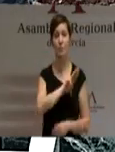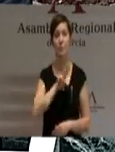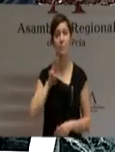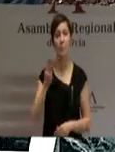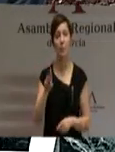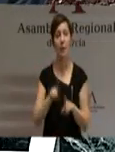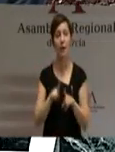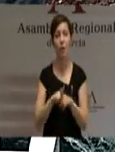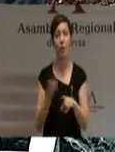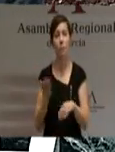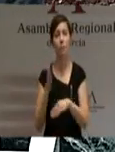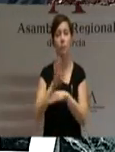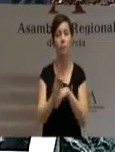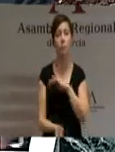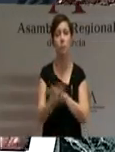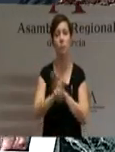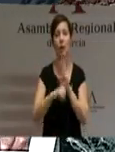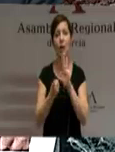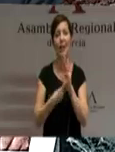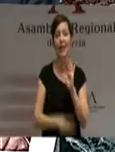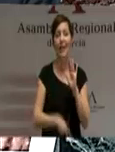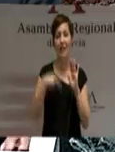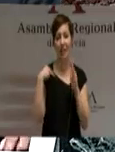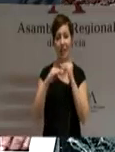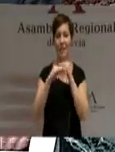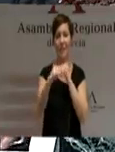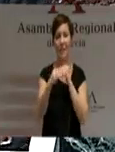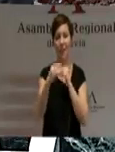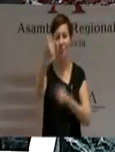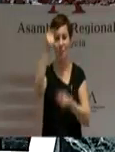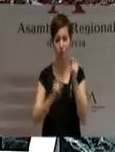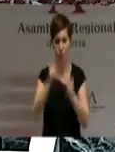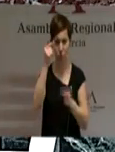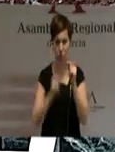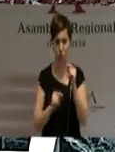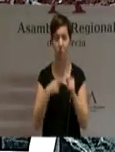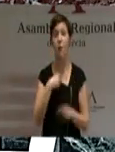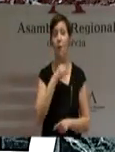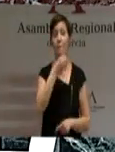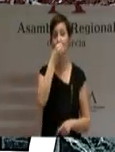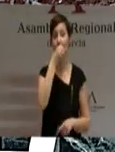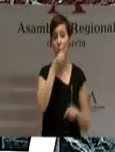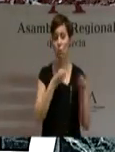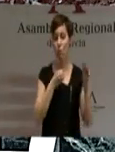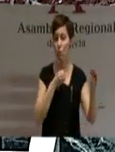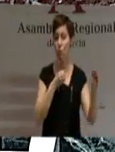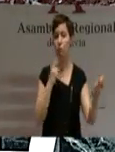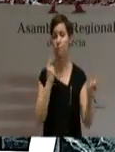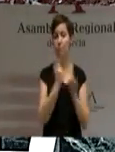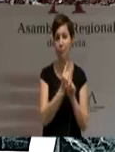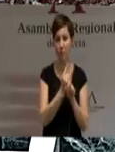adelante la Ley General de Estabilidad Presupuestaria. Pero el PSOE primero se opuso